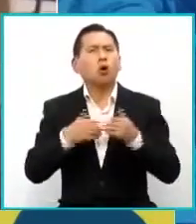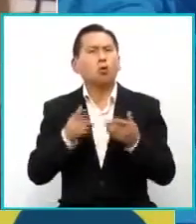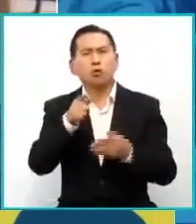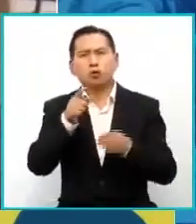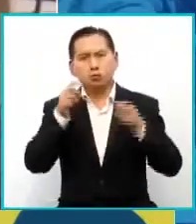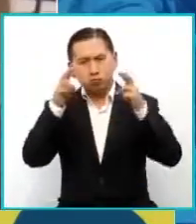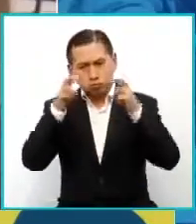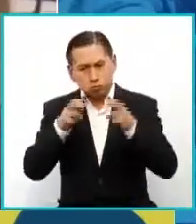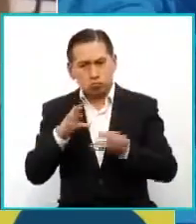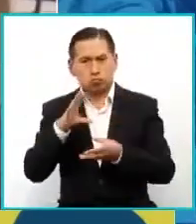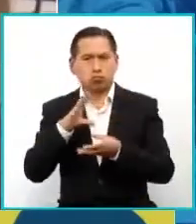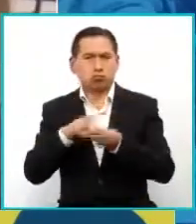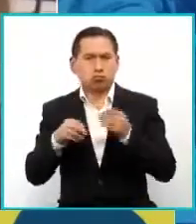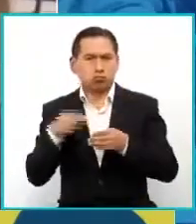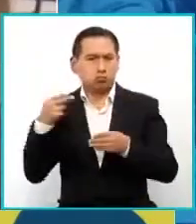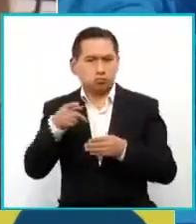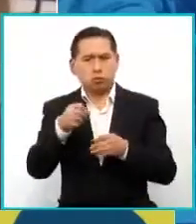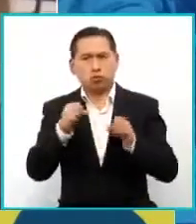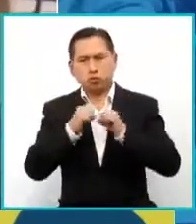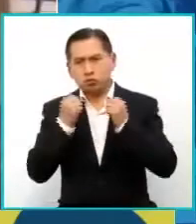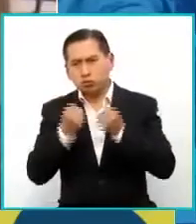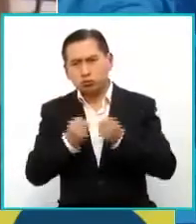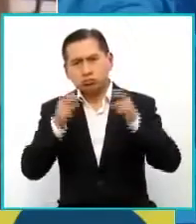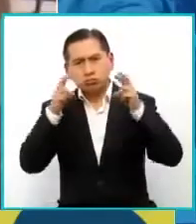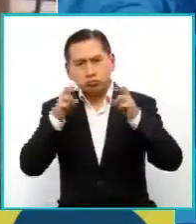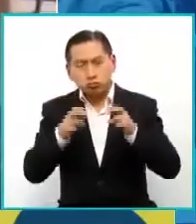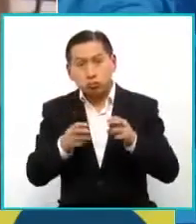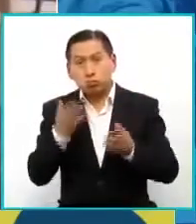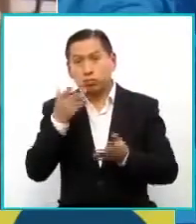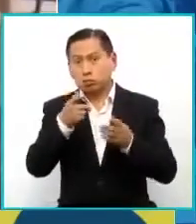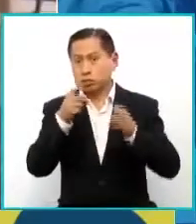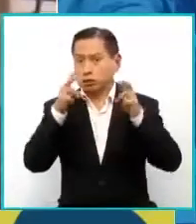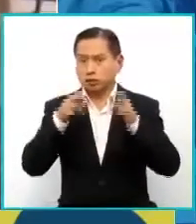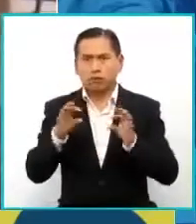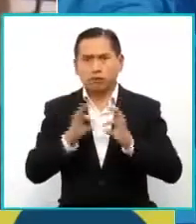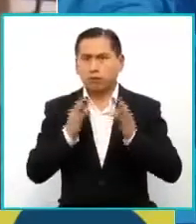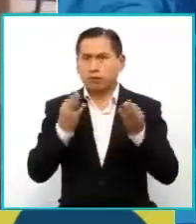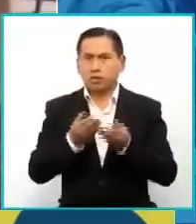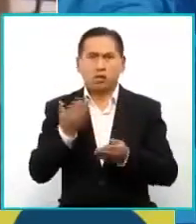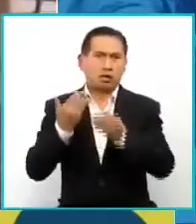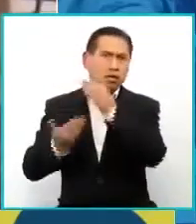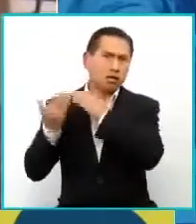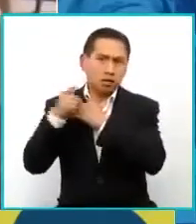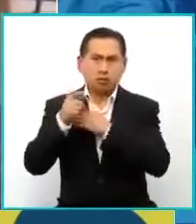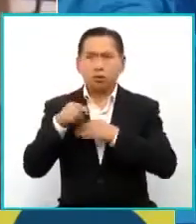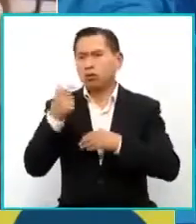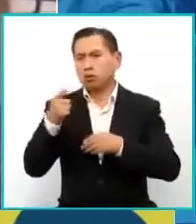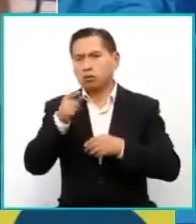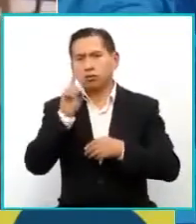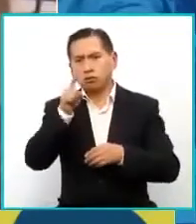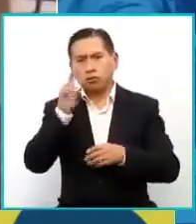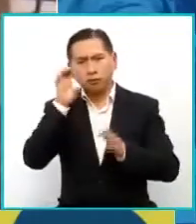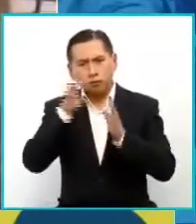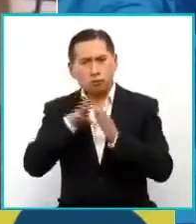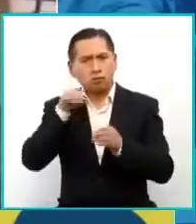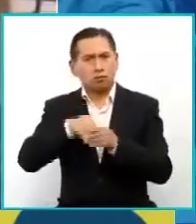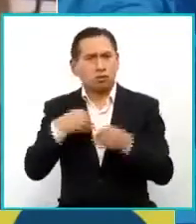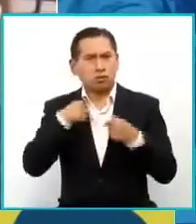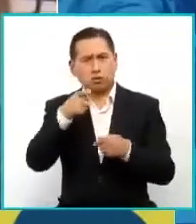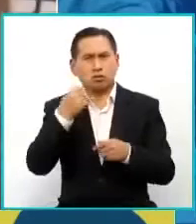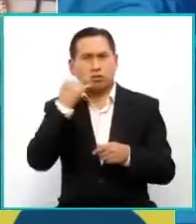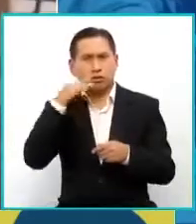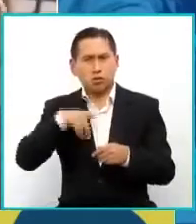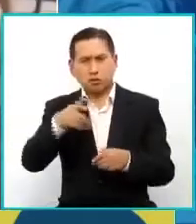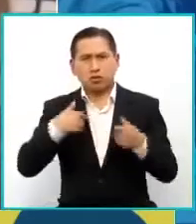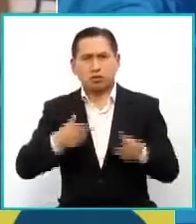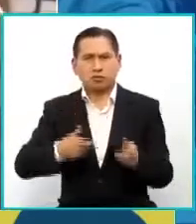investigación histórica, investigación sociológica? ¿Ha incluido investigación familiar? ¿Hay alguna que otra imagen tuya? Creo que eres tú, la pequeña